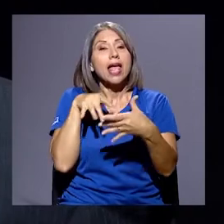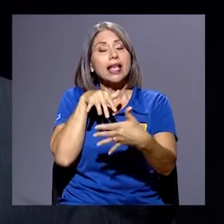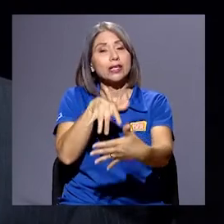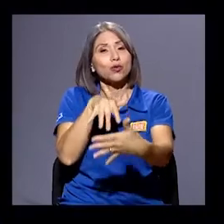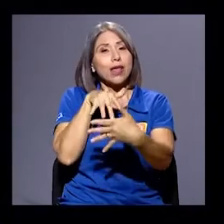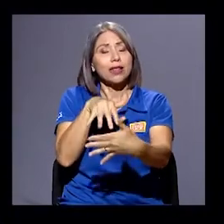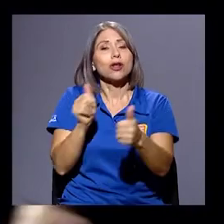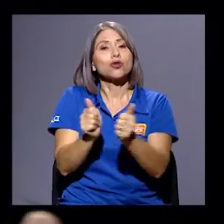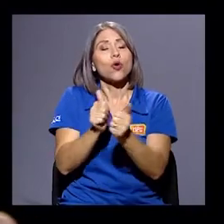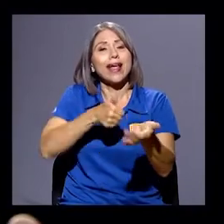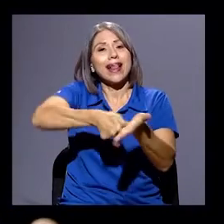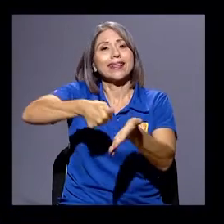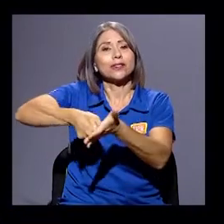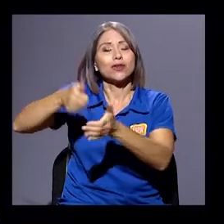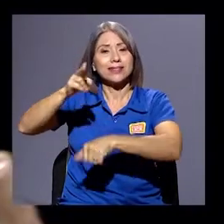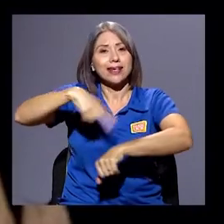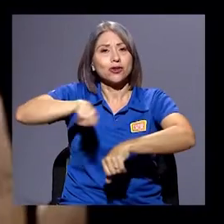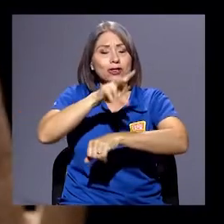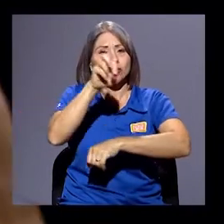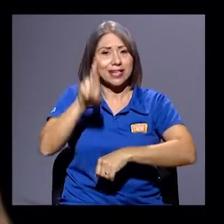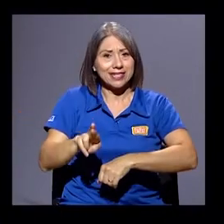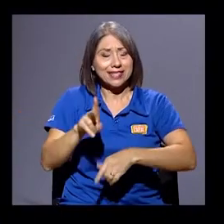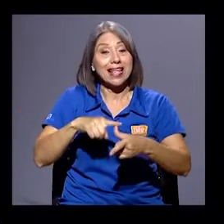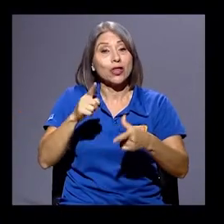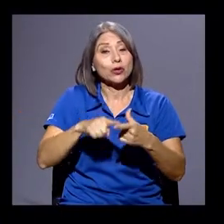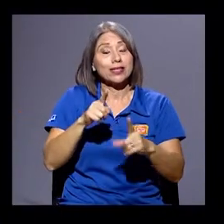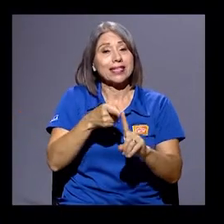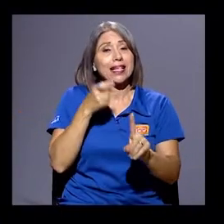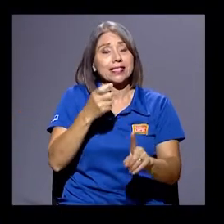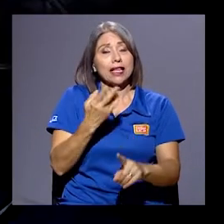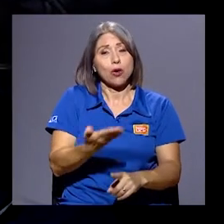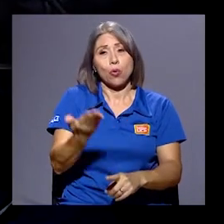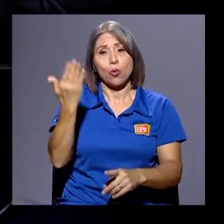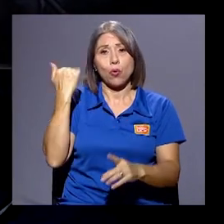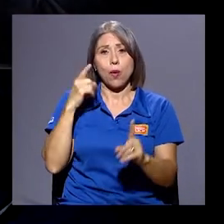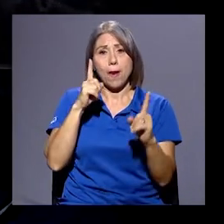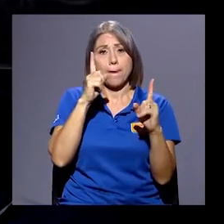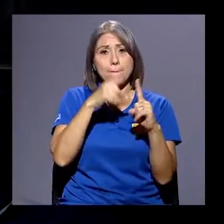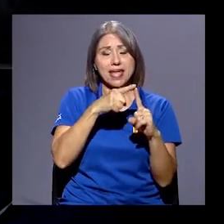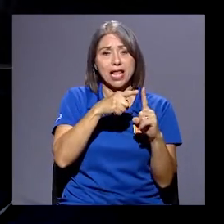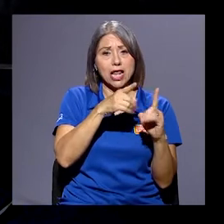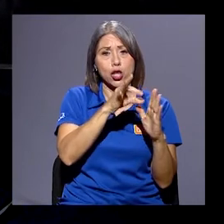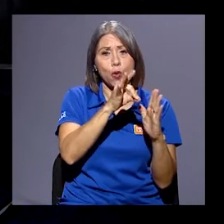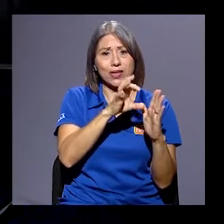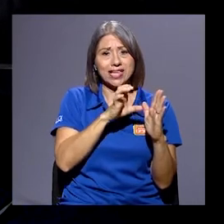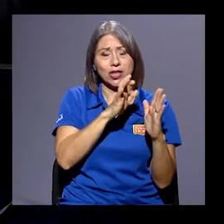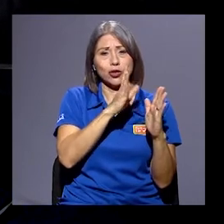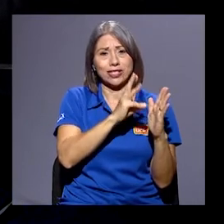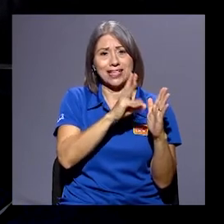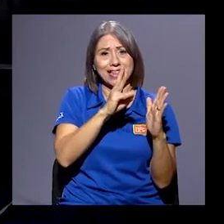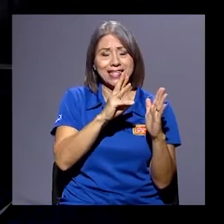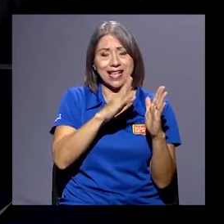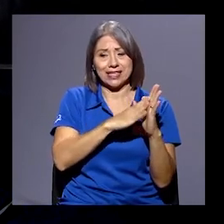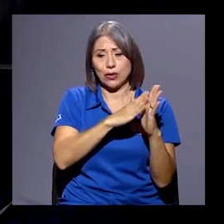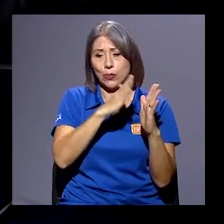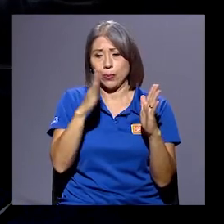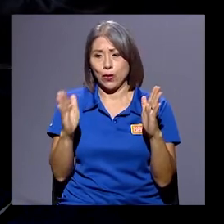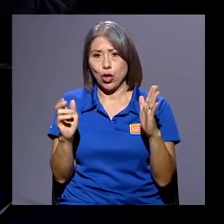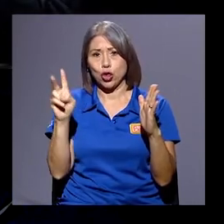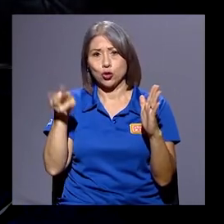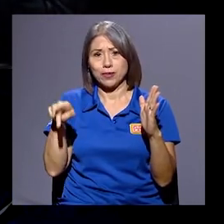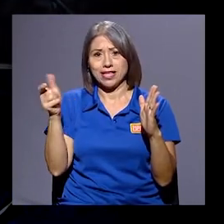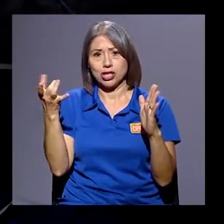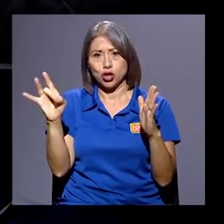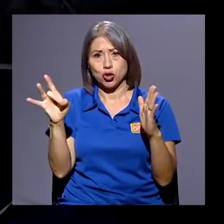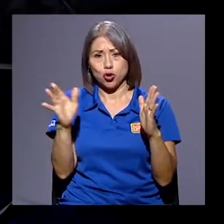costarricenses. Y la mirada es del año 1966 al año 2018. Es